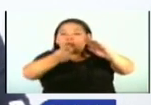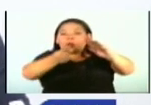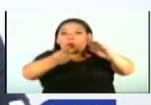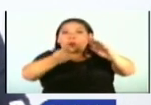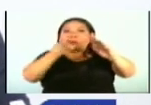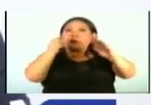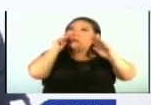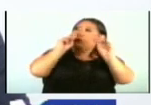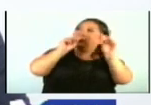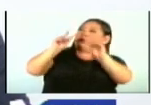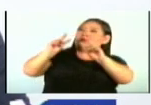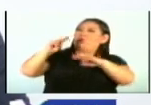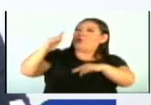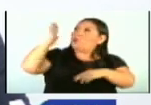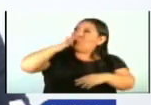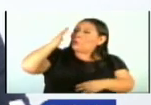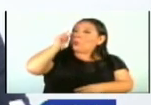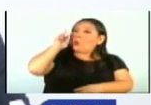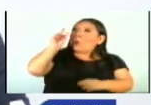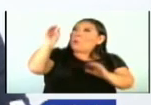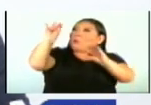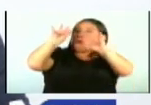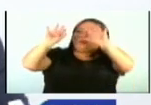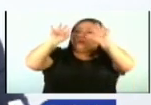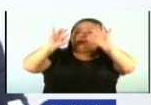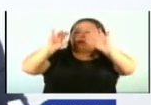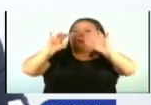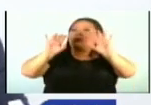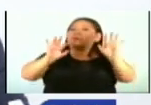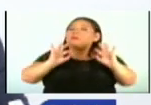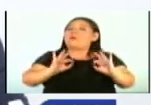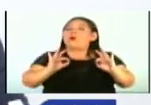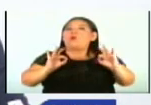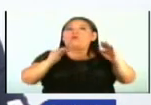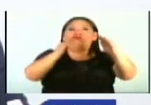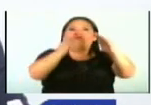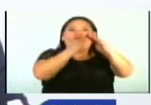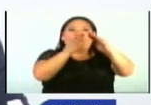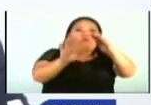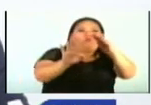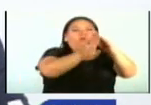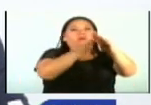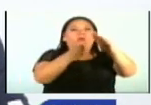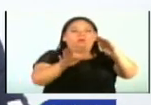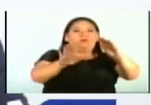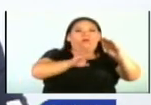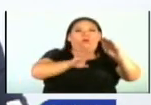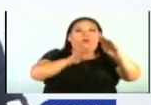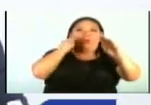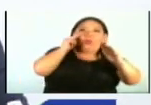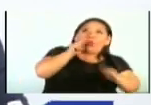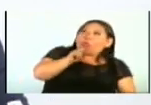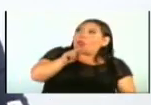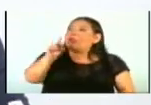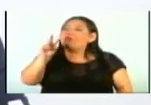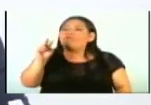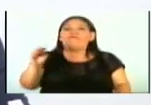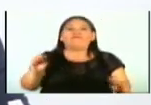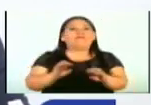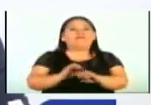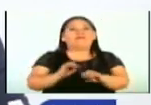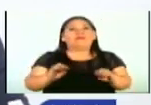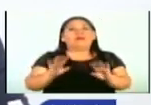cargado o demasiada bruma, pues en algún momento cerrar ventanas, no exponerse en ese momento